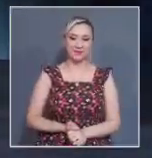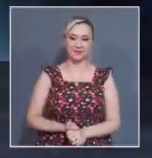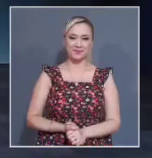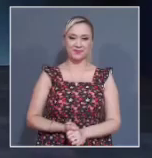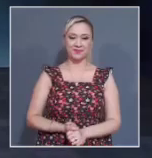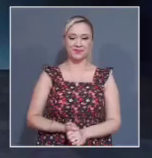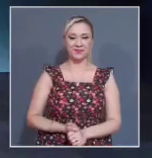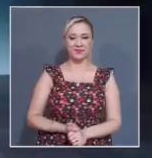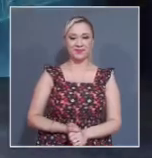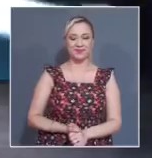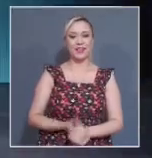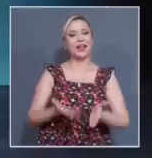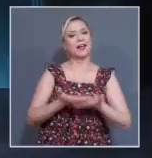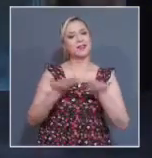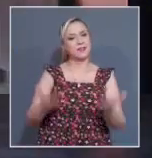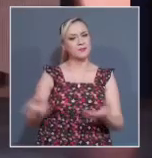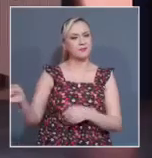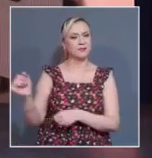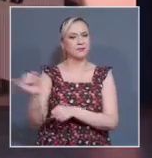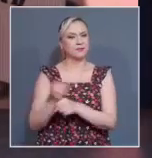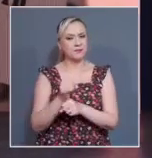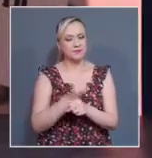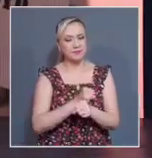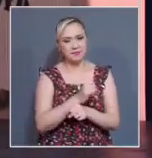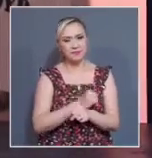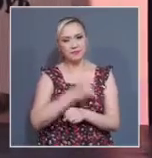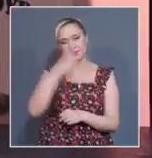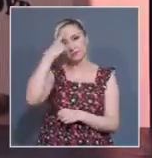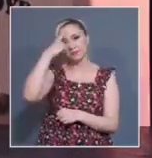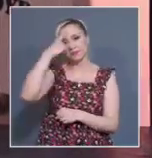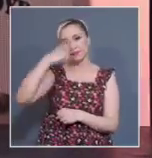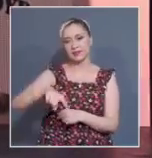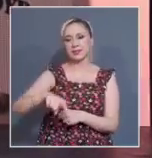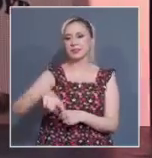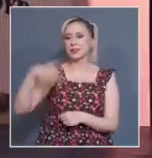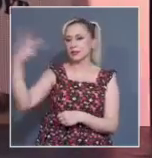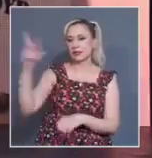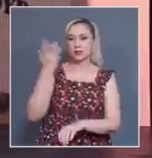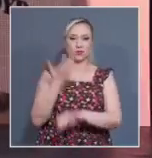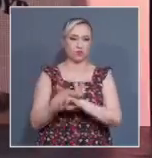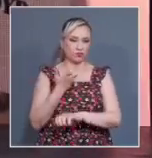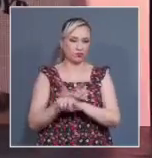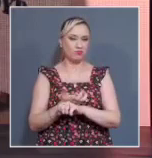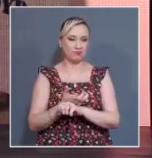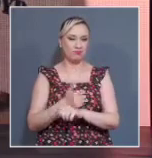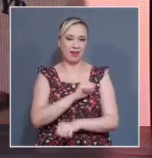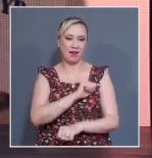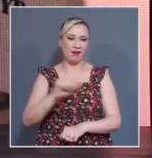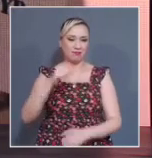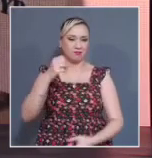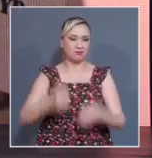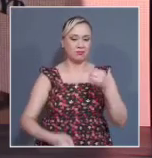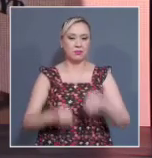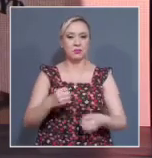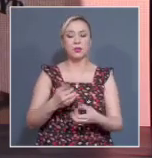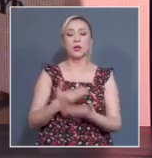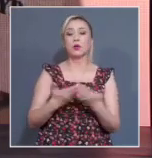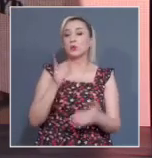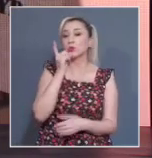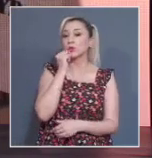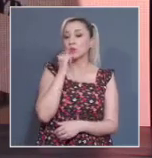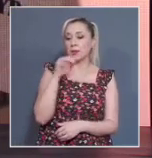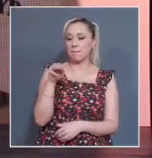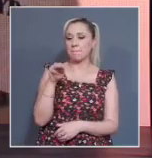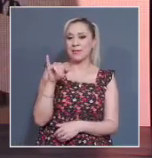De acuerdo con una investigación del Departamento de Justicia de los Estados Unidos, la policía de Minneapolis actúa con ignorancia y con uso